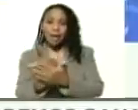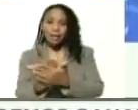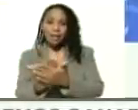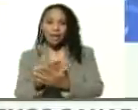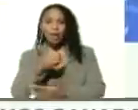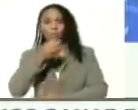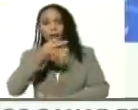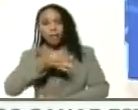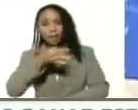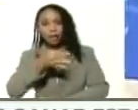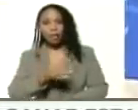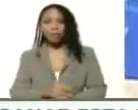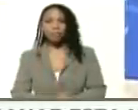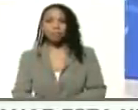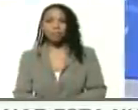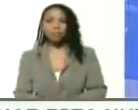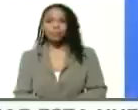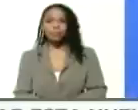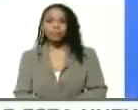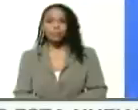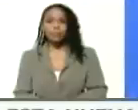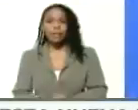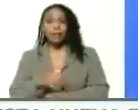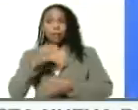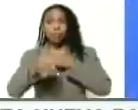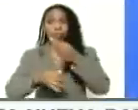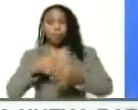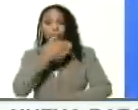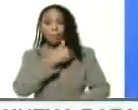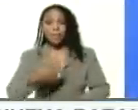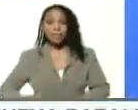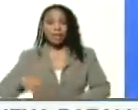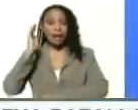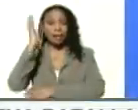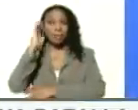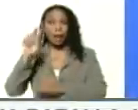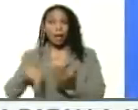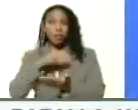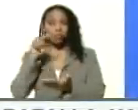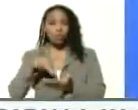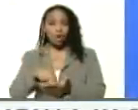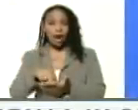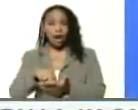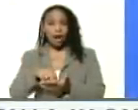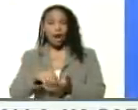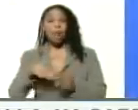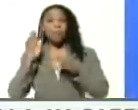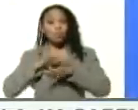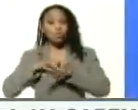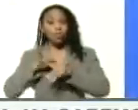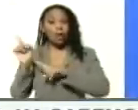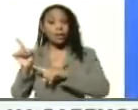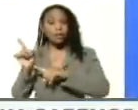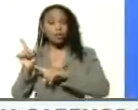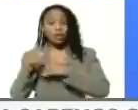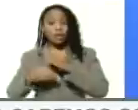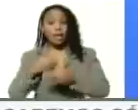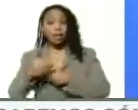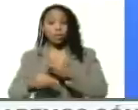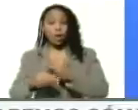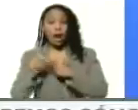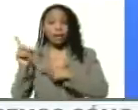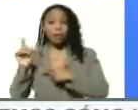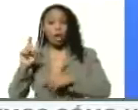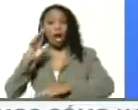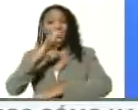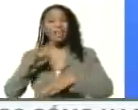muy buenas tardes. Bien, escucharon declaraciones el Presidente de la Asamblea Nacional, Doctor Jorge Rodríguez, a propósito de lo que ha sido este rechazo a estos